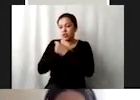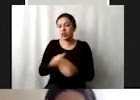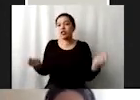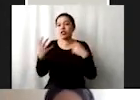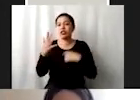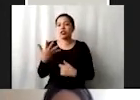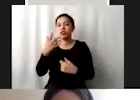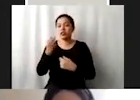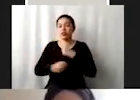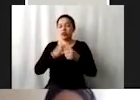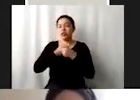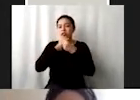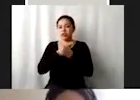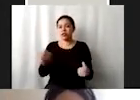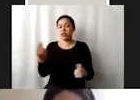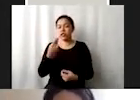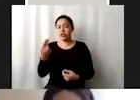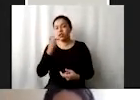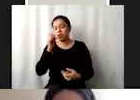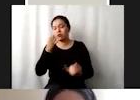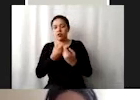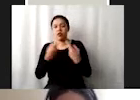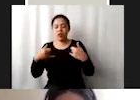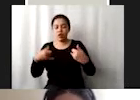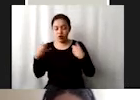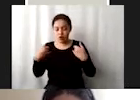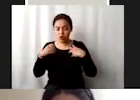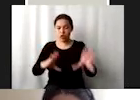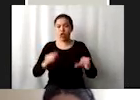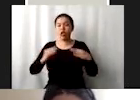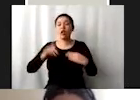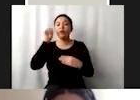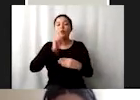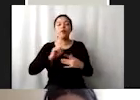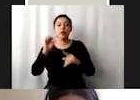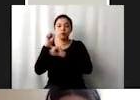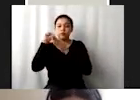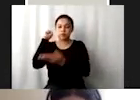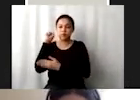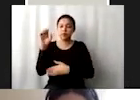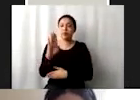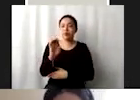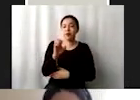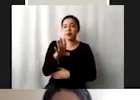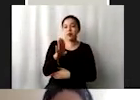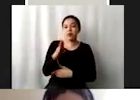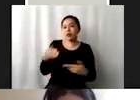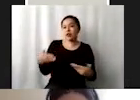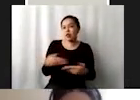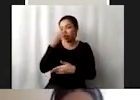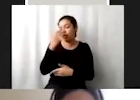años y las necesidades de nutrición de adolescentes, mujeres embarazadas, lactantes y personas de edad. Entonces,